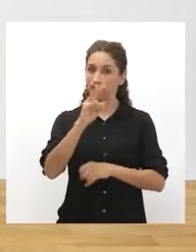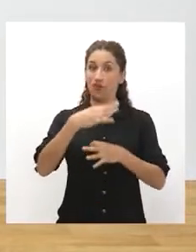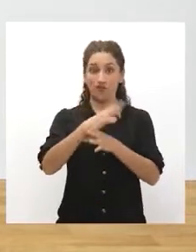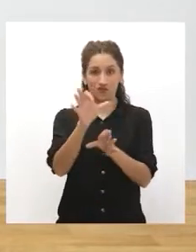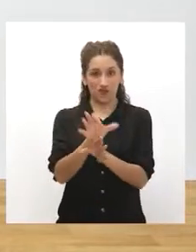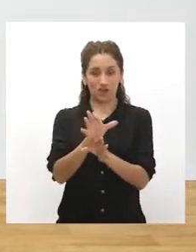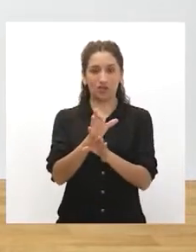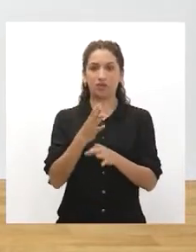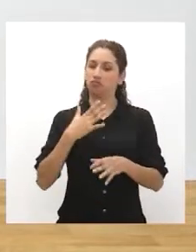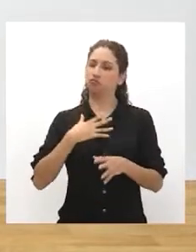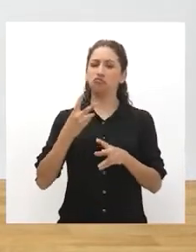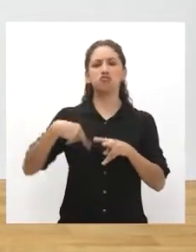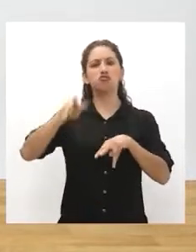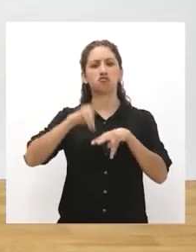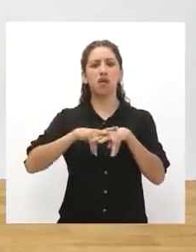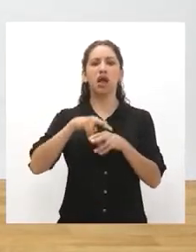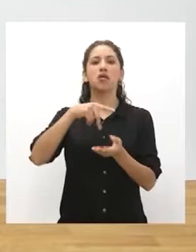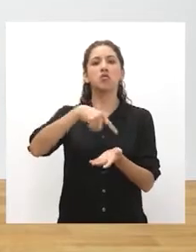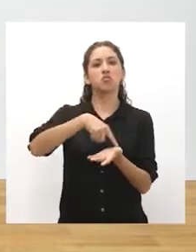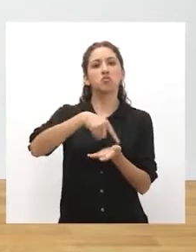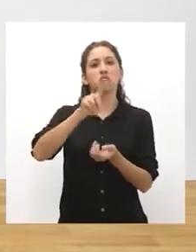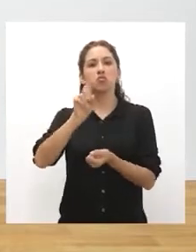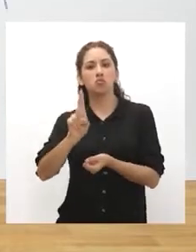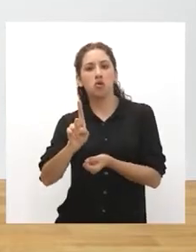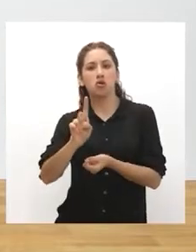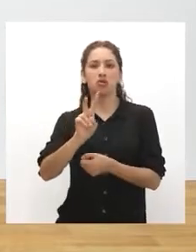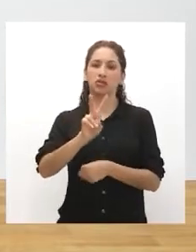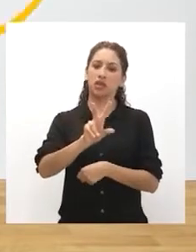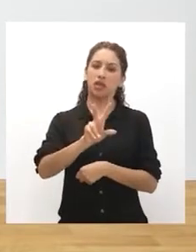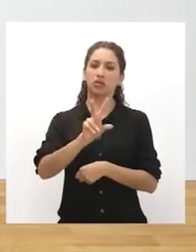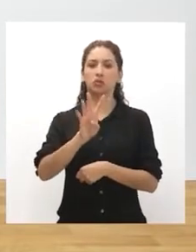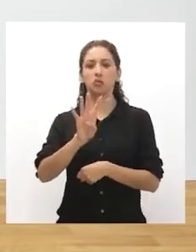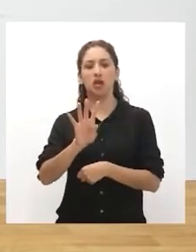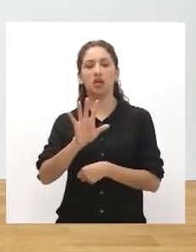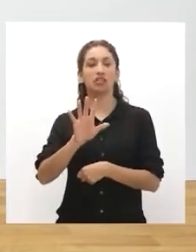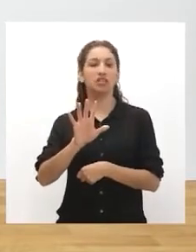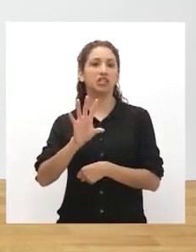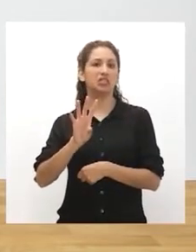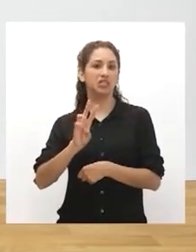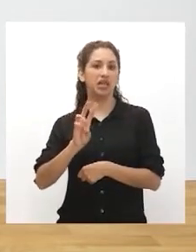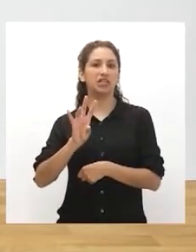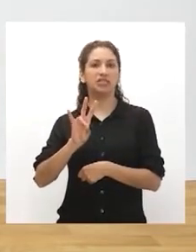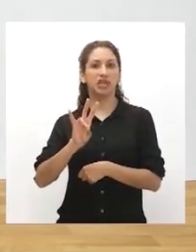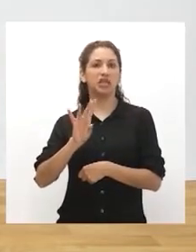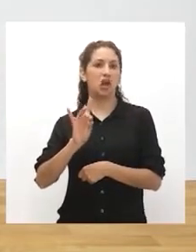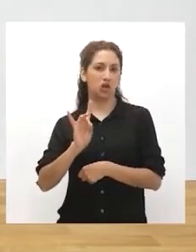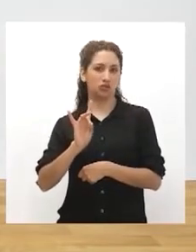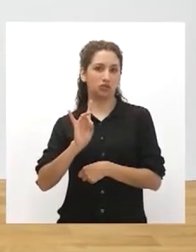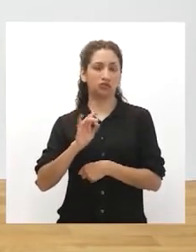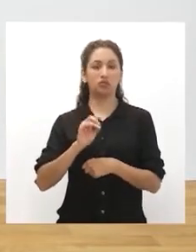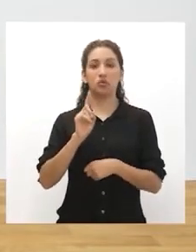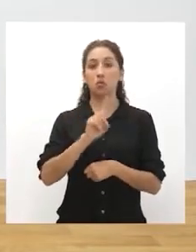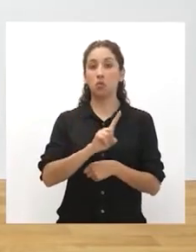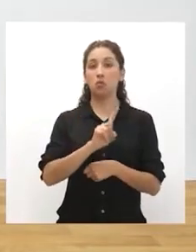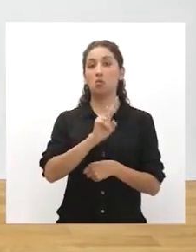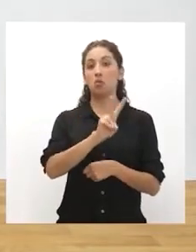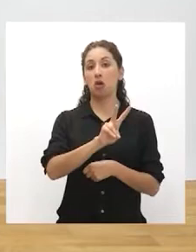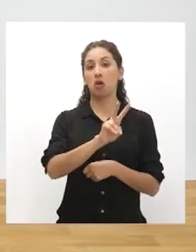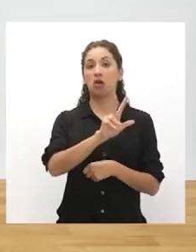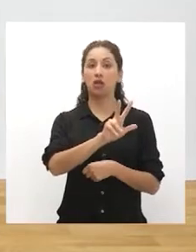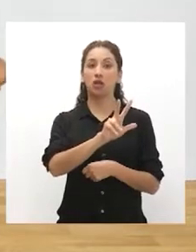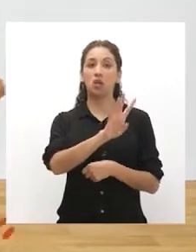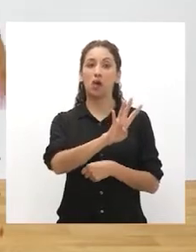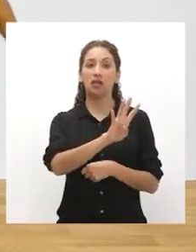La primera, normal, nosotros caminamos normal. 1, 2, 3, 4, 5, 6, 7, 8. 1,